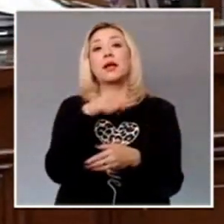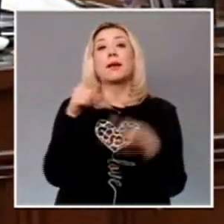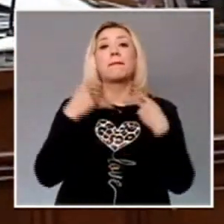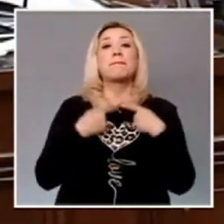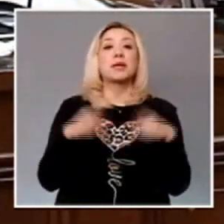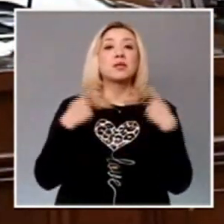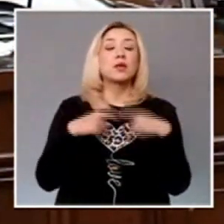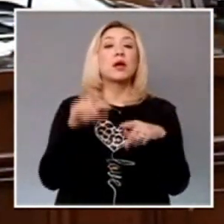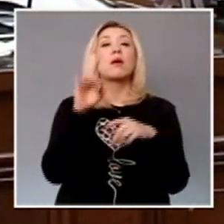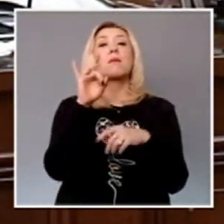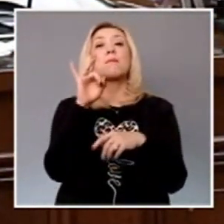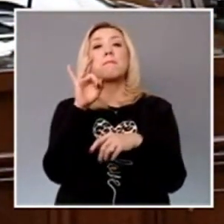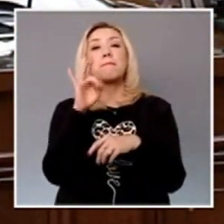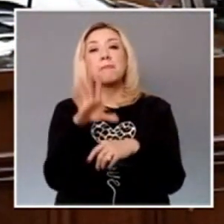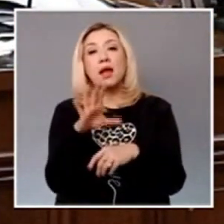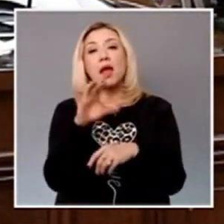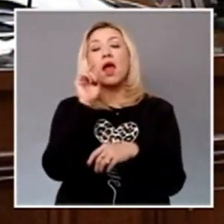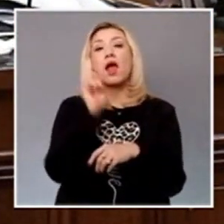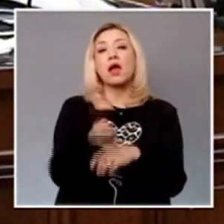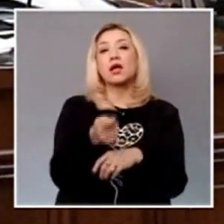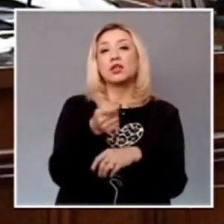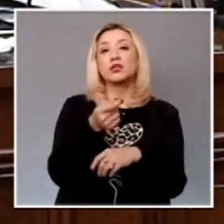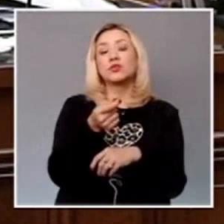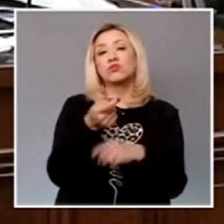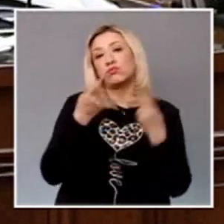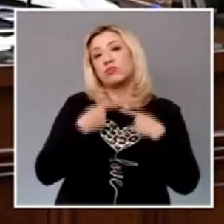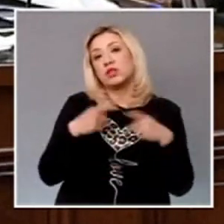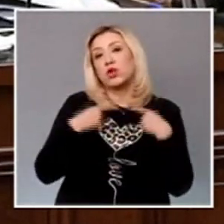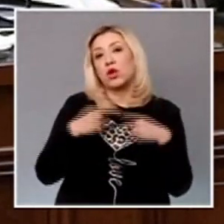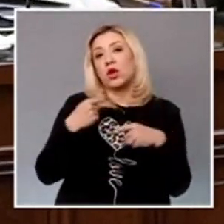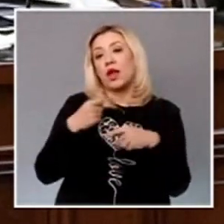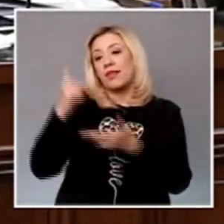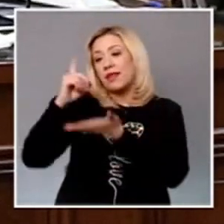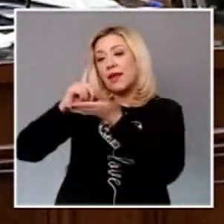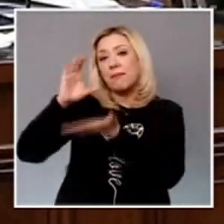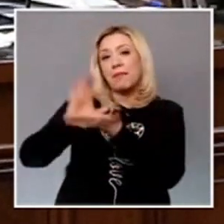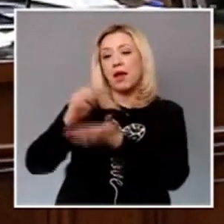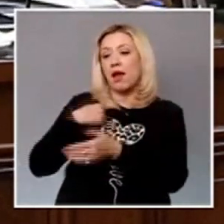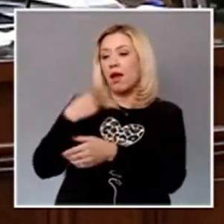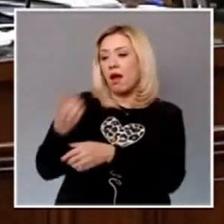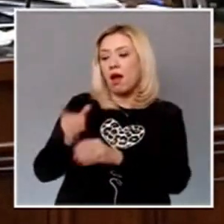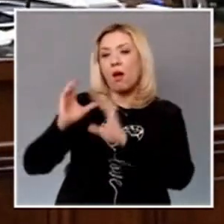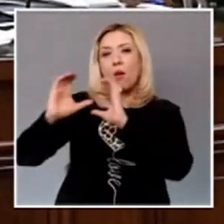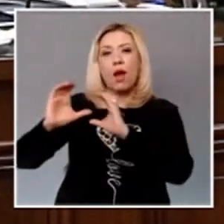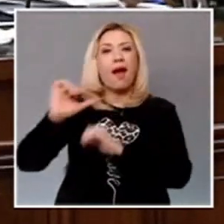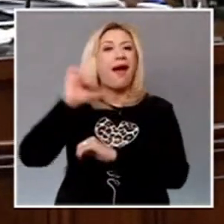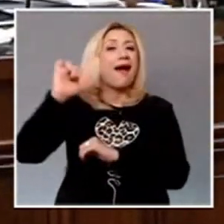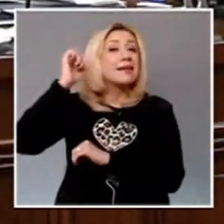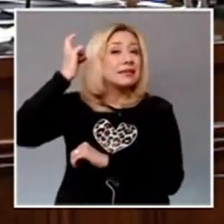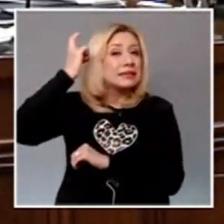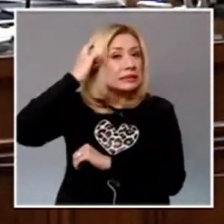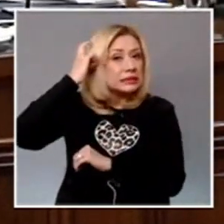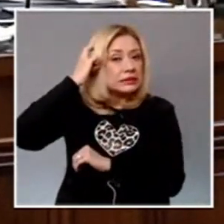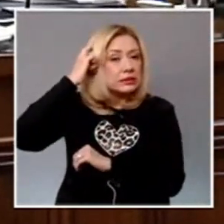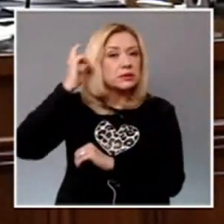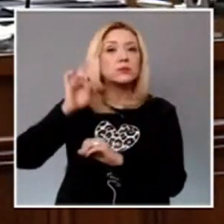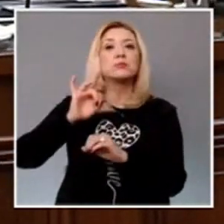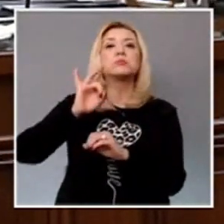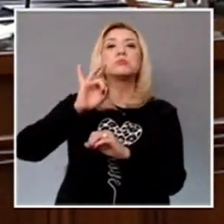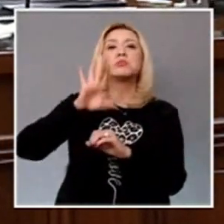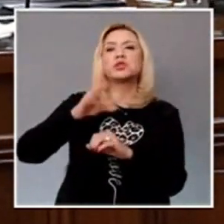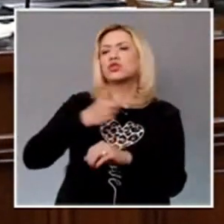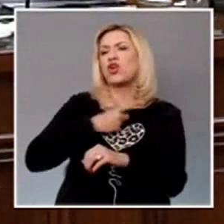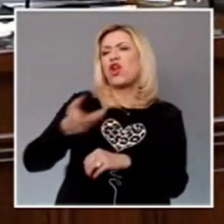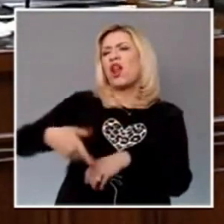custodia de una persona con alguna discapacidad mental. Esto cuando la dejara trasladarse libremente en un lugar